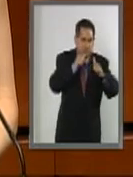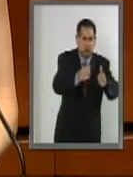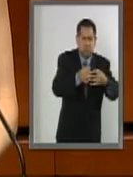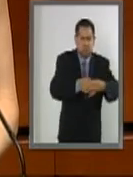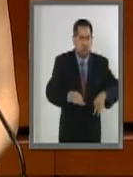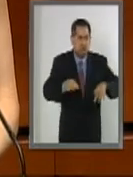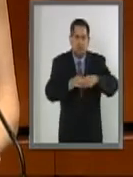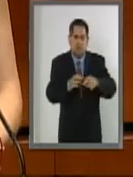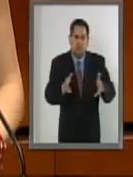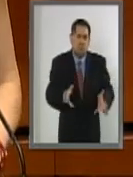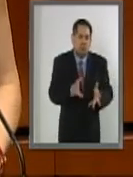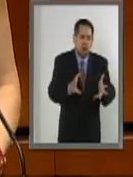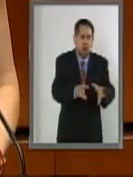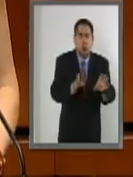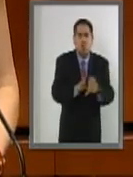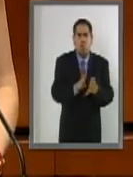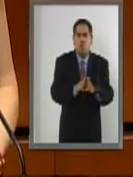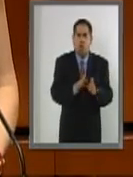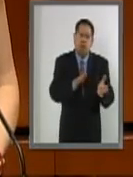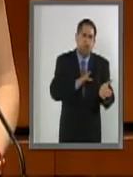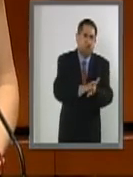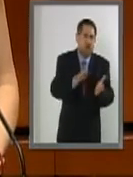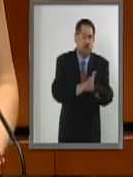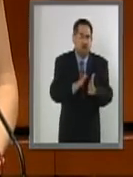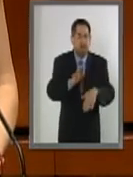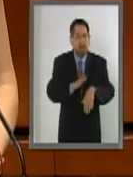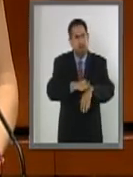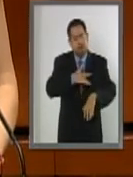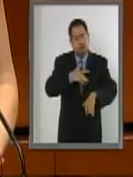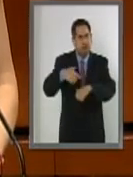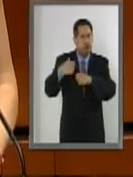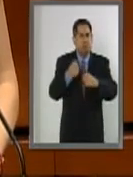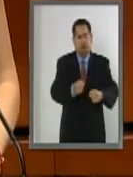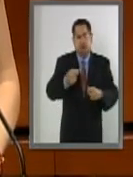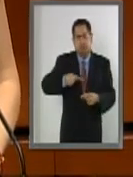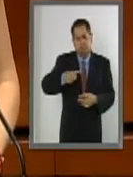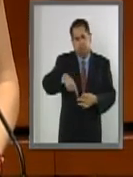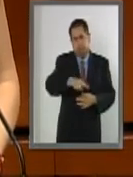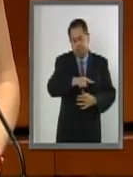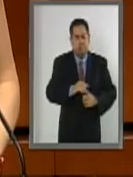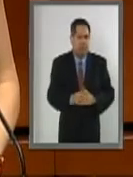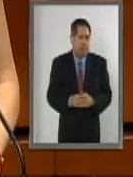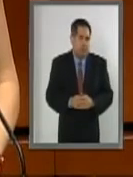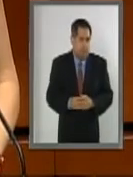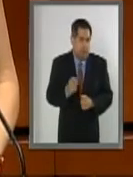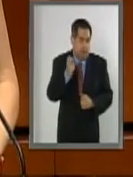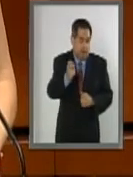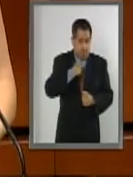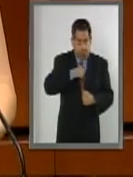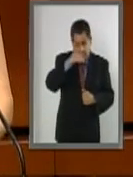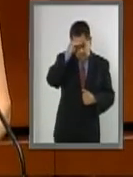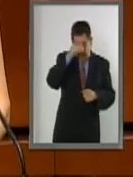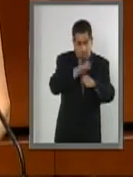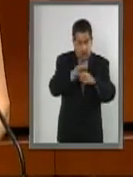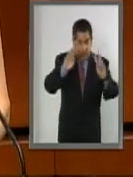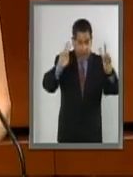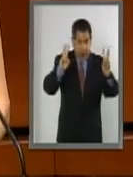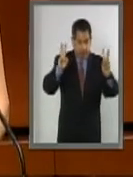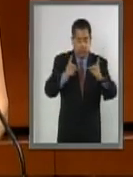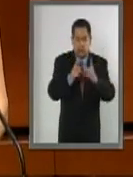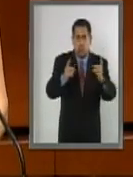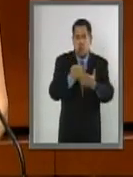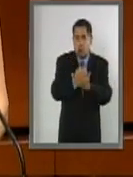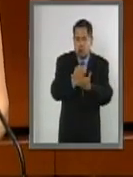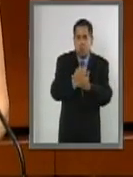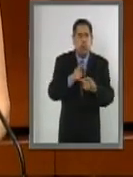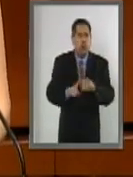dinamismo y, por supuesto, estabilidad a la relación. Por supuesto, los temas de desarrollo económico y de